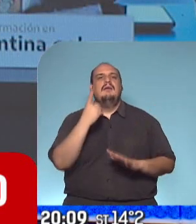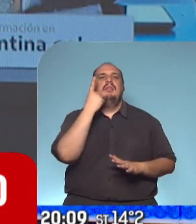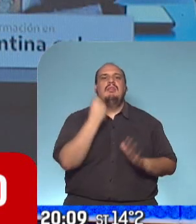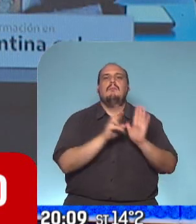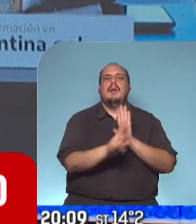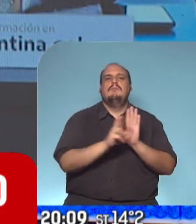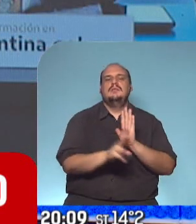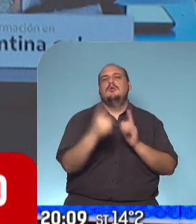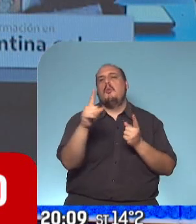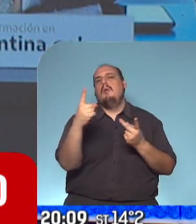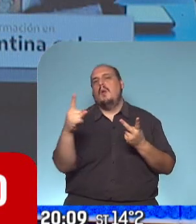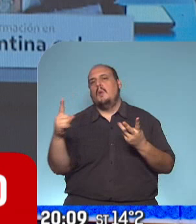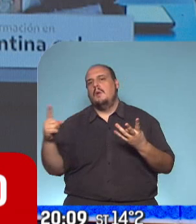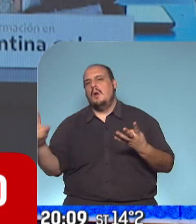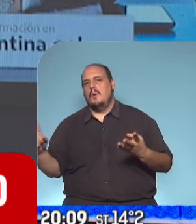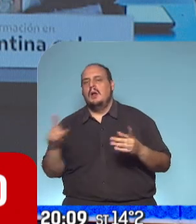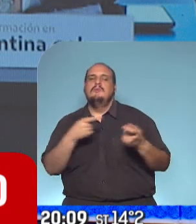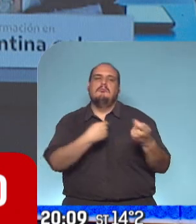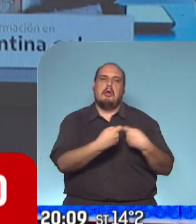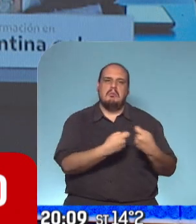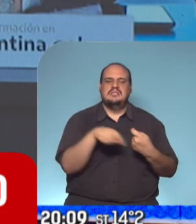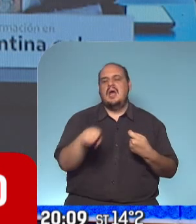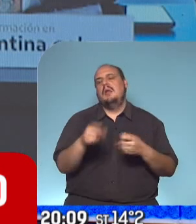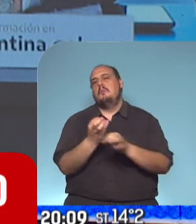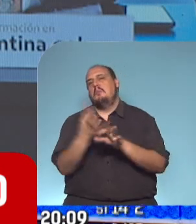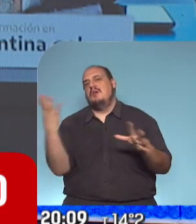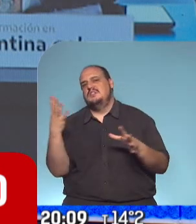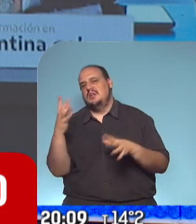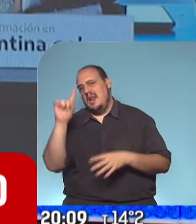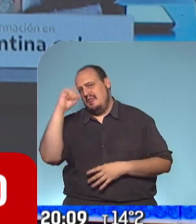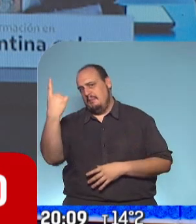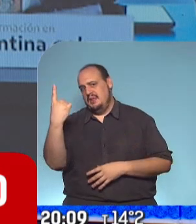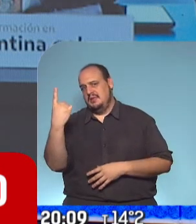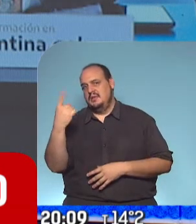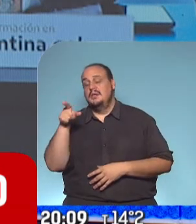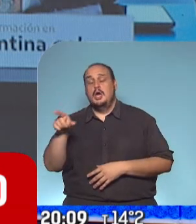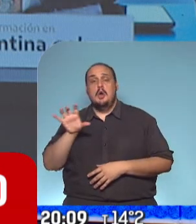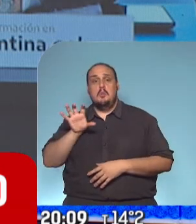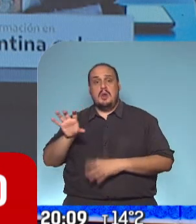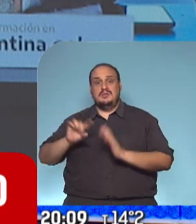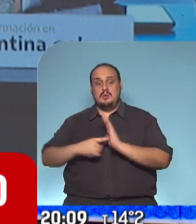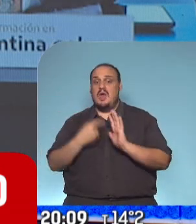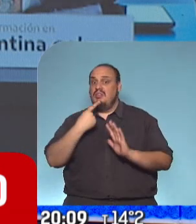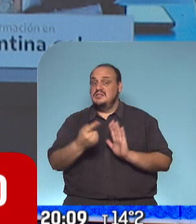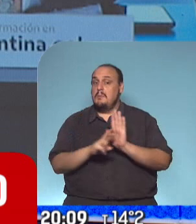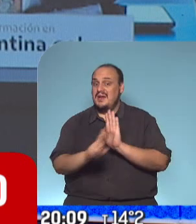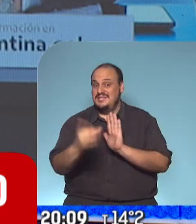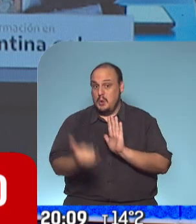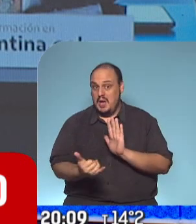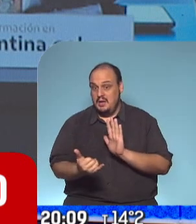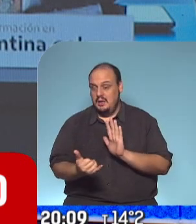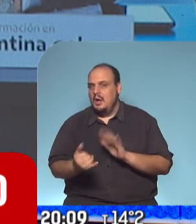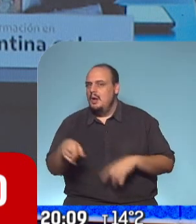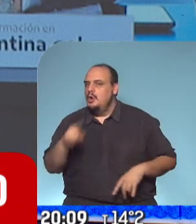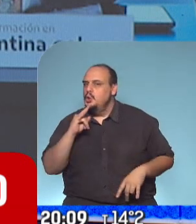pueden ir abriendo distintas actividades, comerciales, profesionales independientes. La provincia dice, bueno, esto queda abierto. Ahora, un intendente tiene